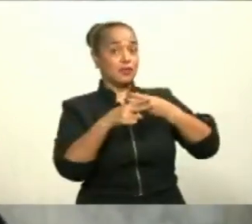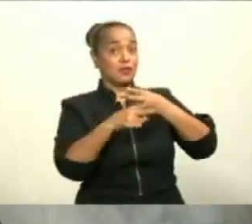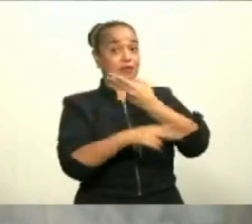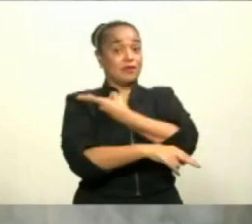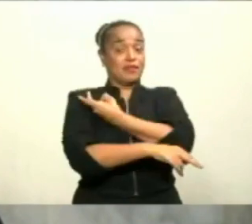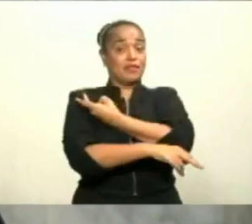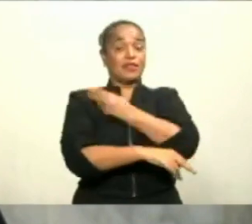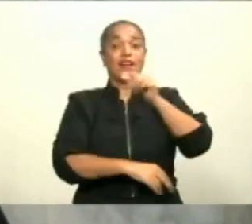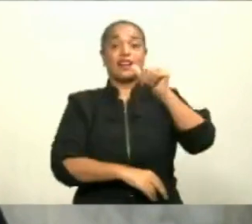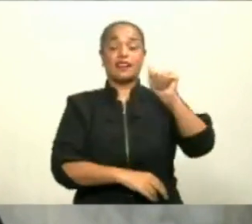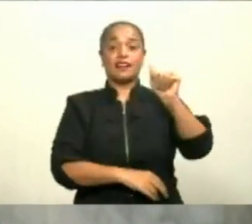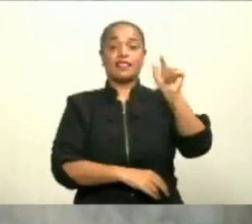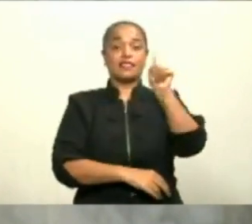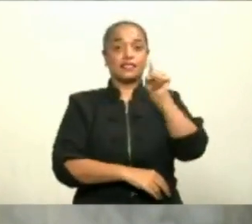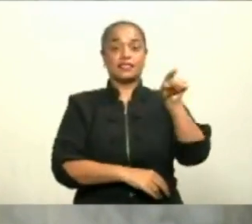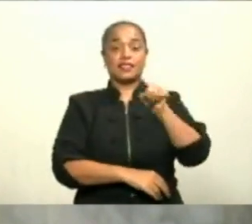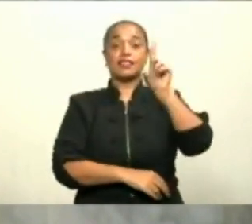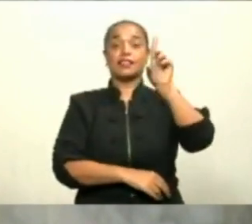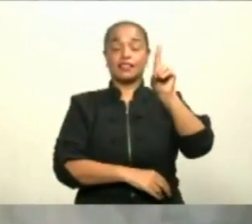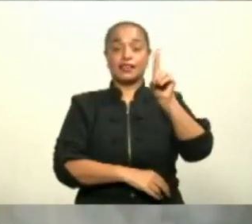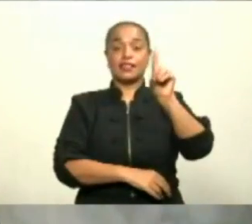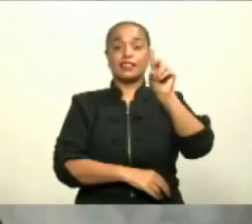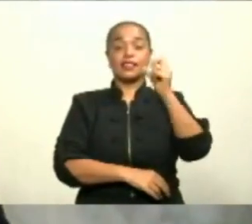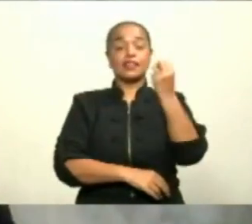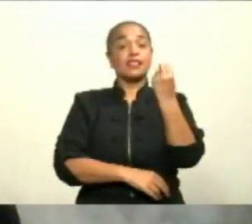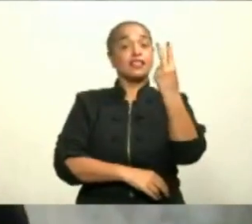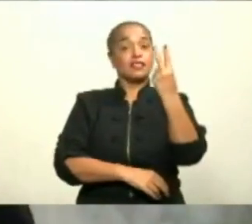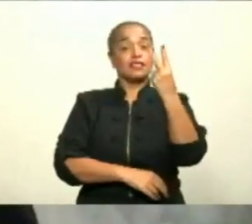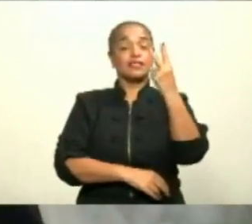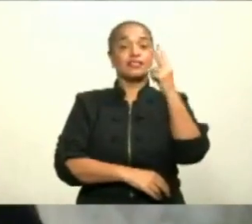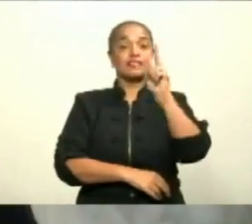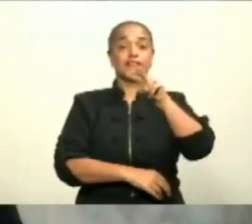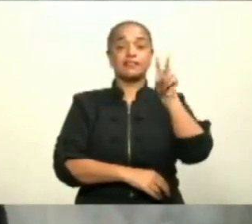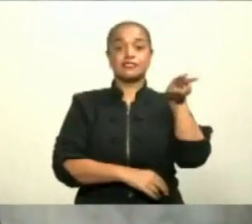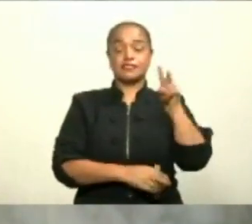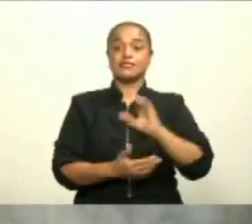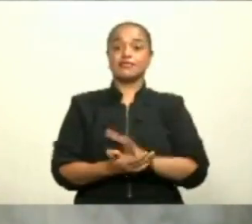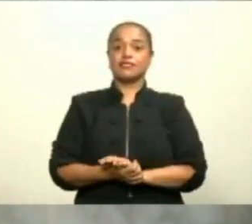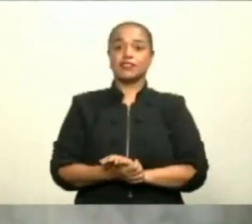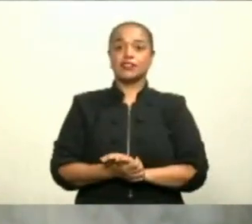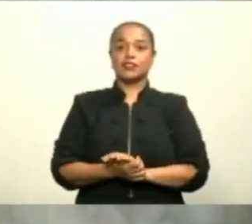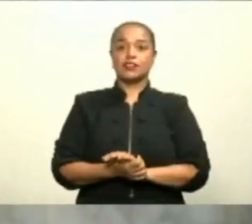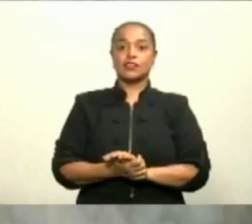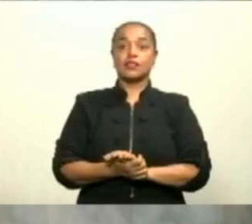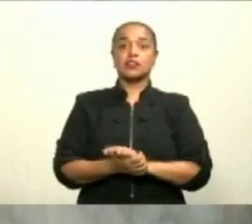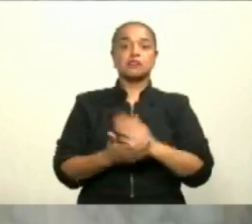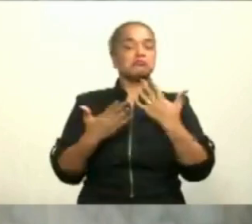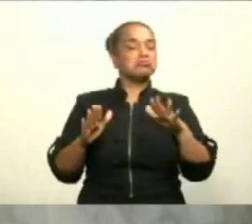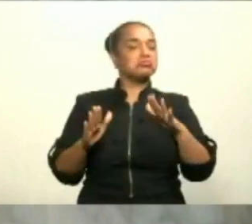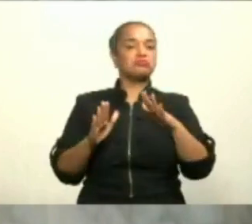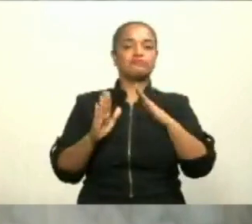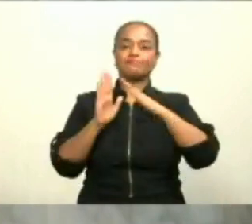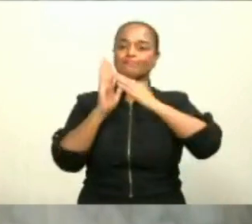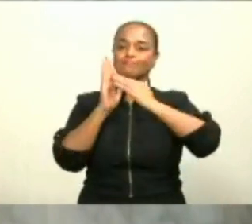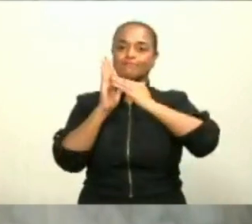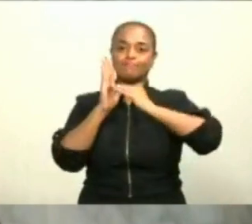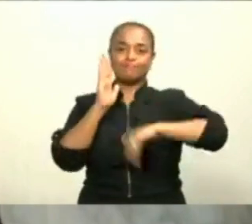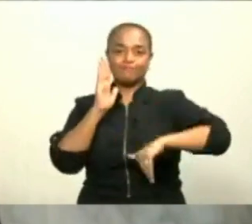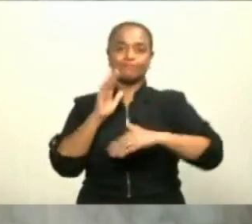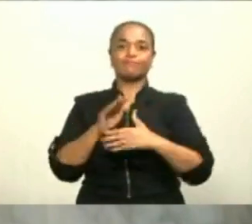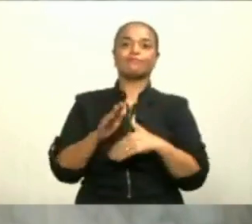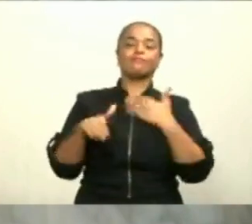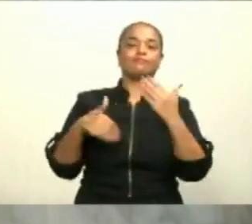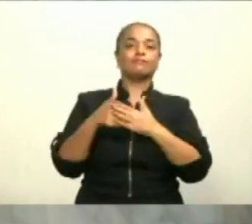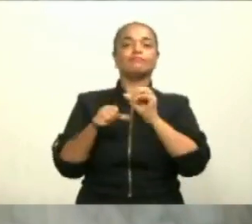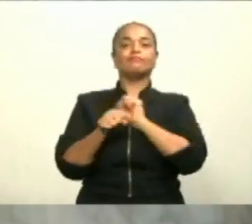-1222, como decía Rolando, a precio de costo durante el tiempo